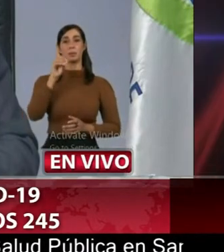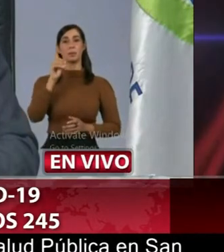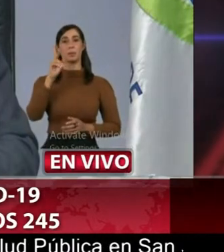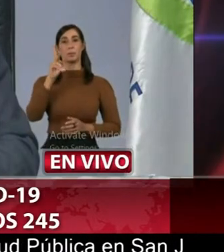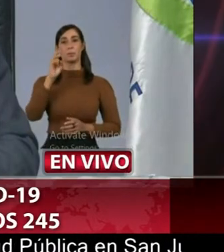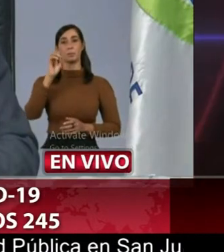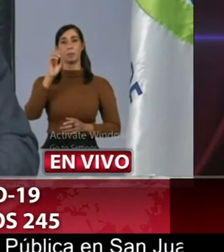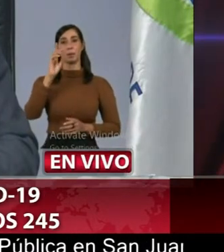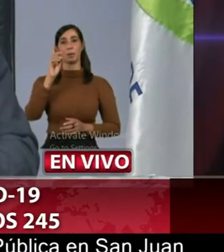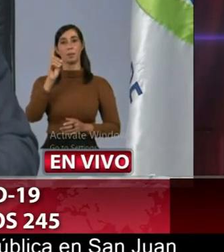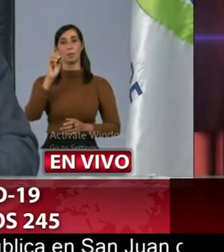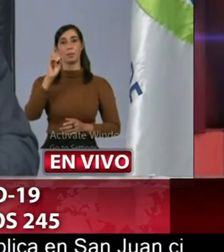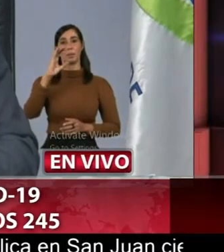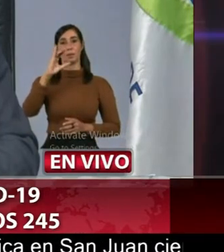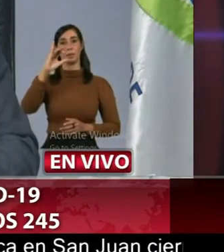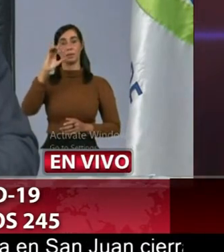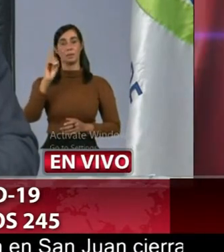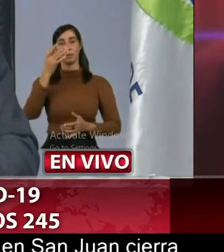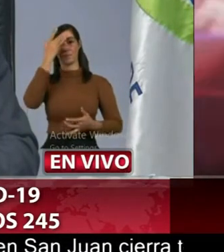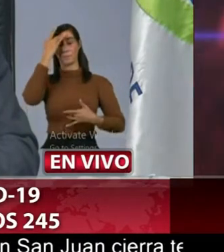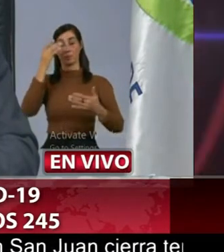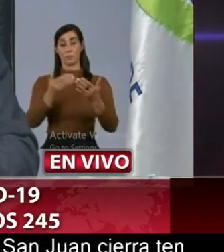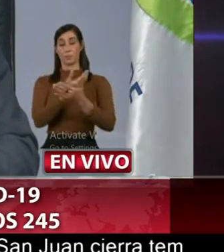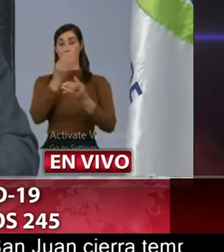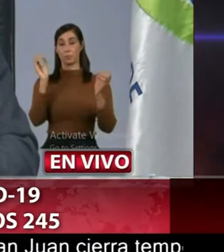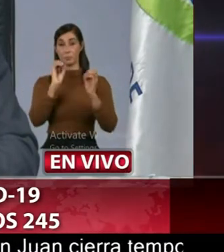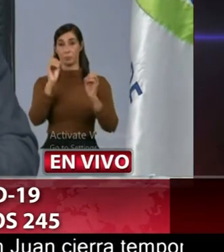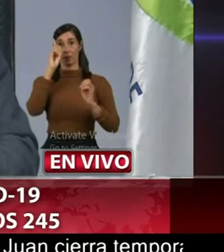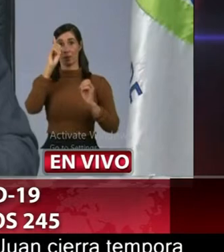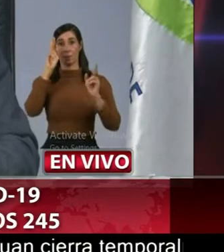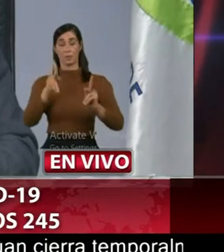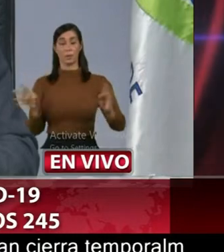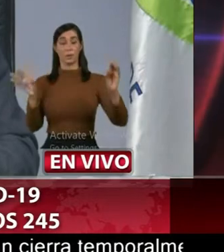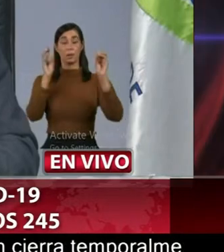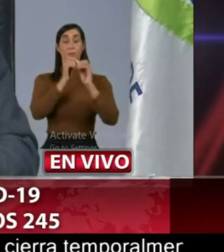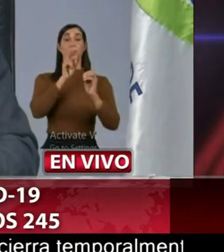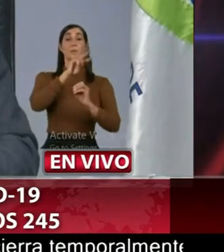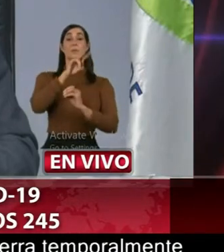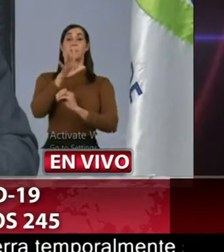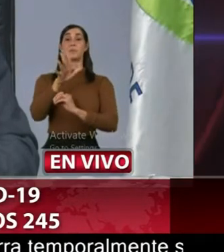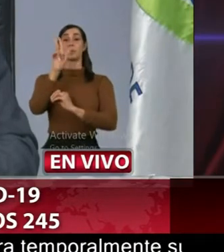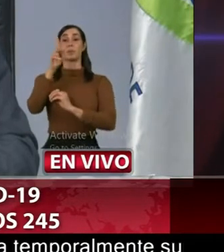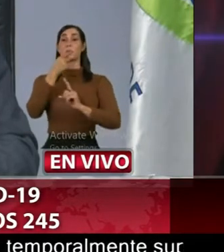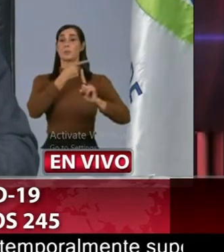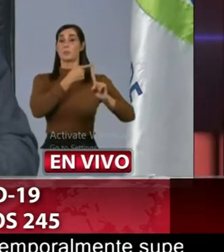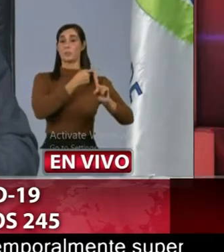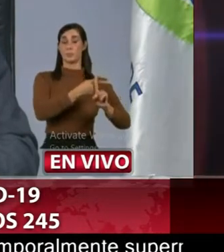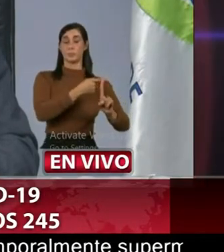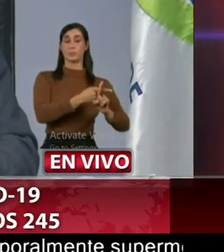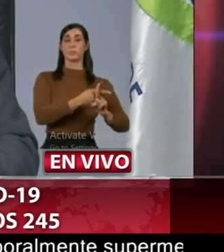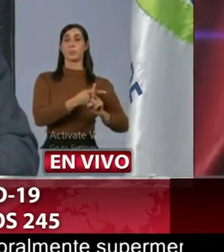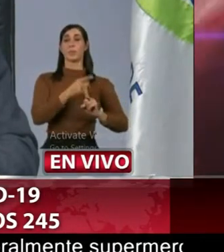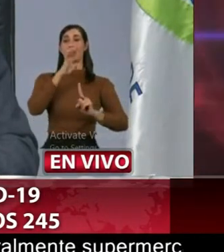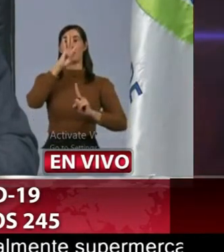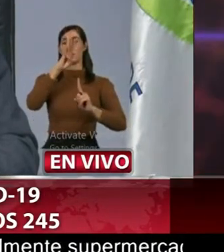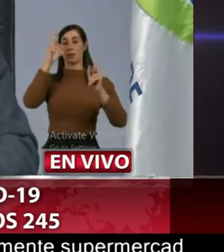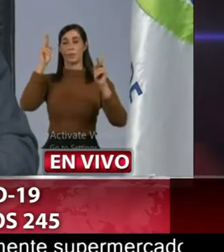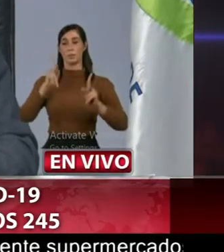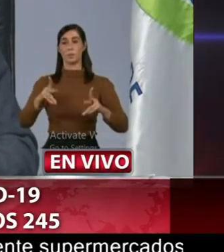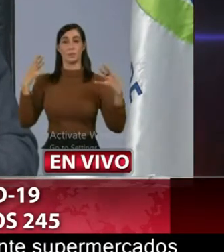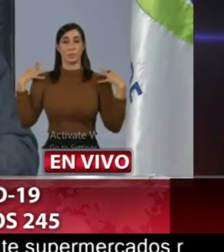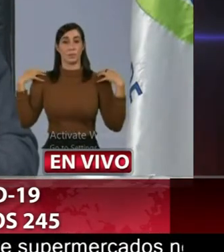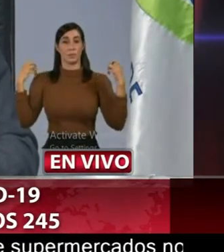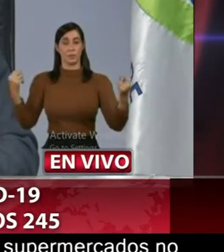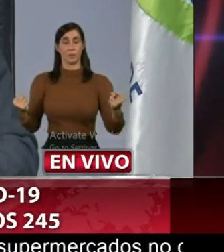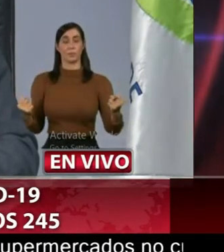cero casos nuevos uno acumulado 25% de positividad cuatro personas